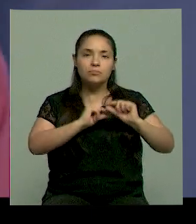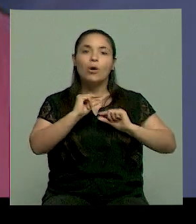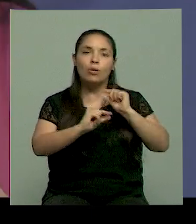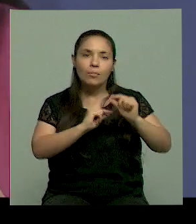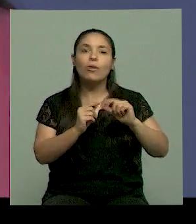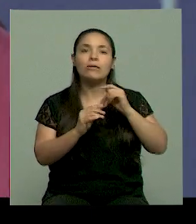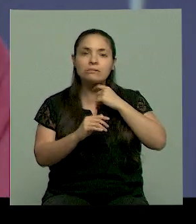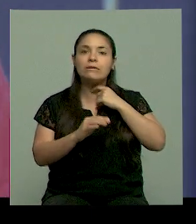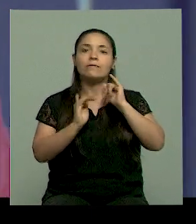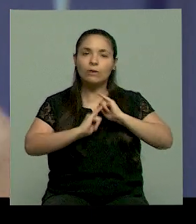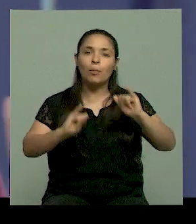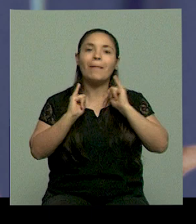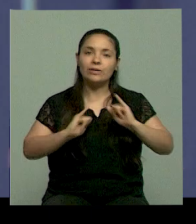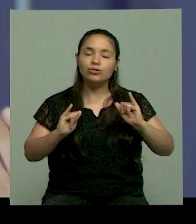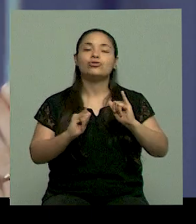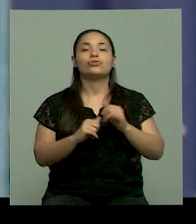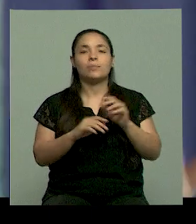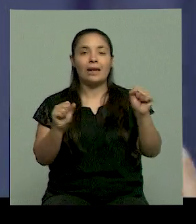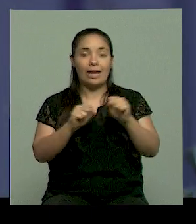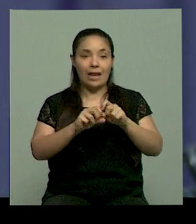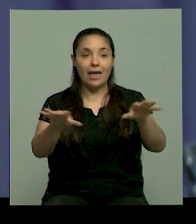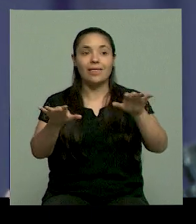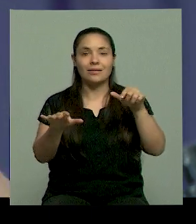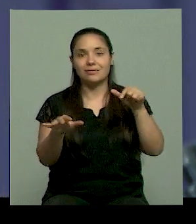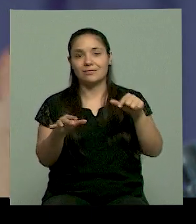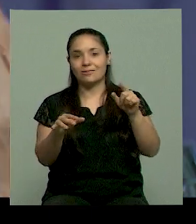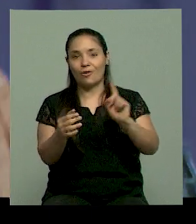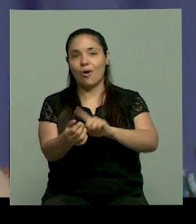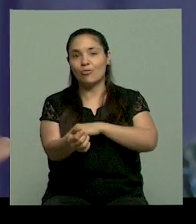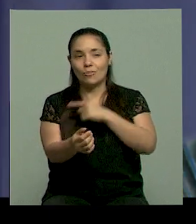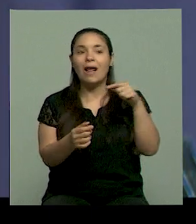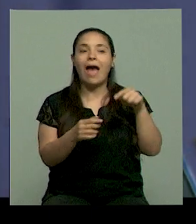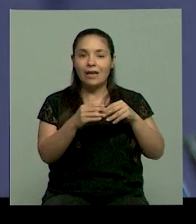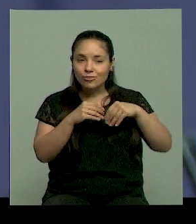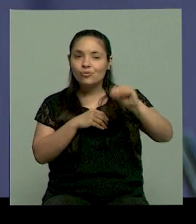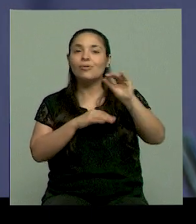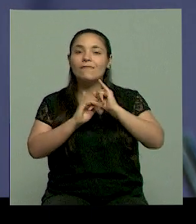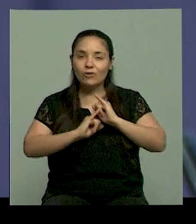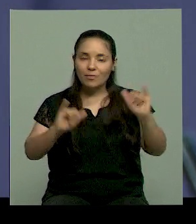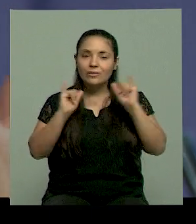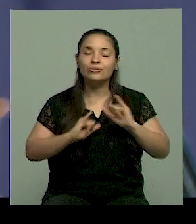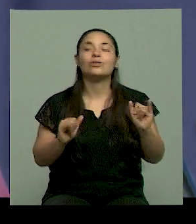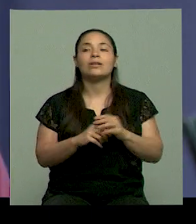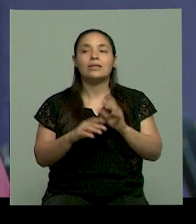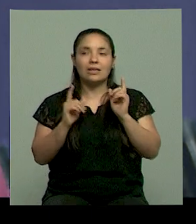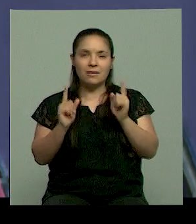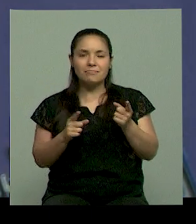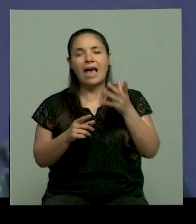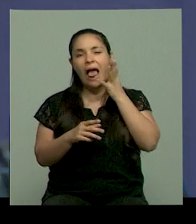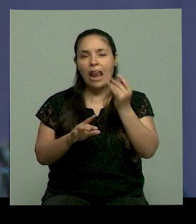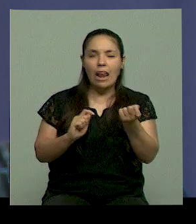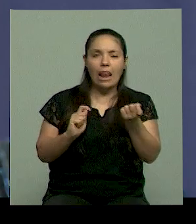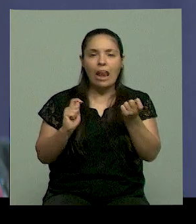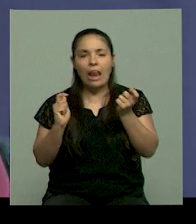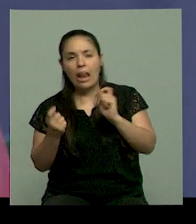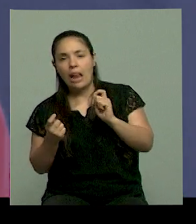transmitir información. De hecho las redes son algo con lo que convivimos, entonces uno lo usa para brindar información, pero por ahí se tergiversa, por